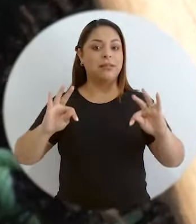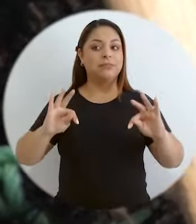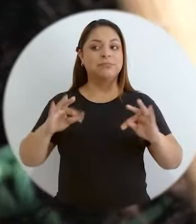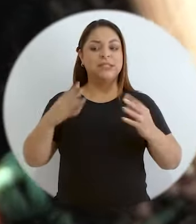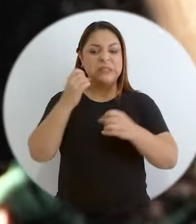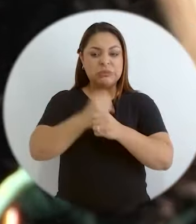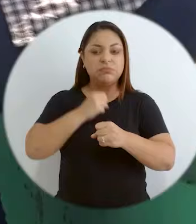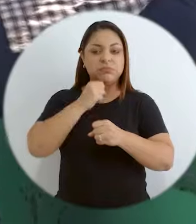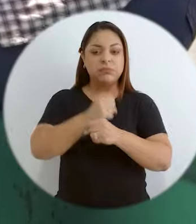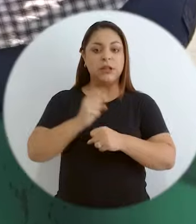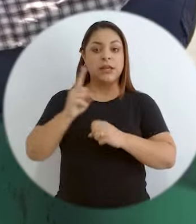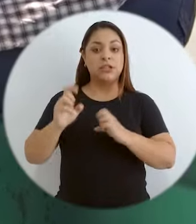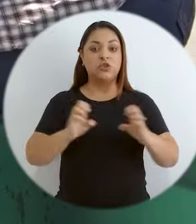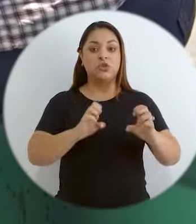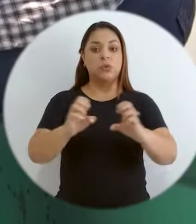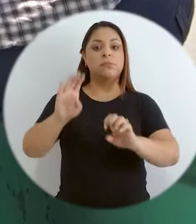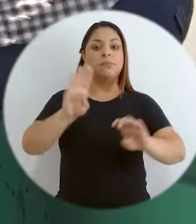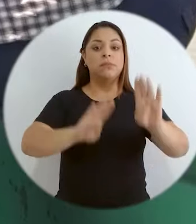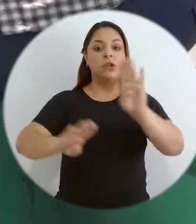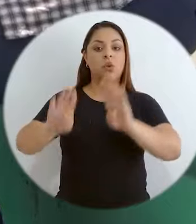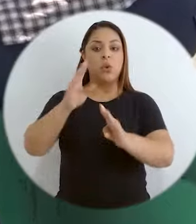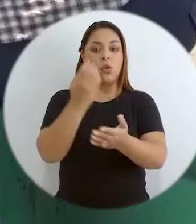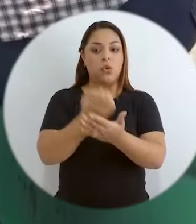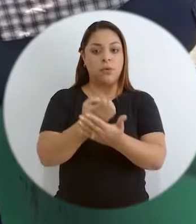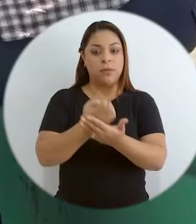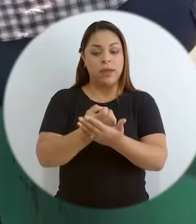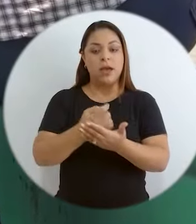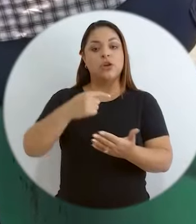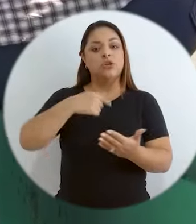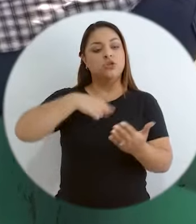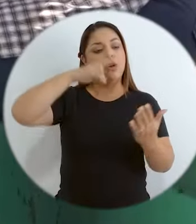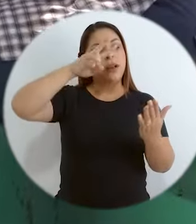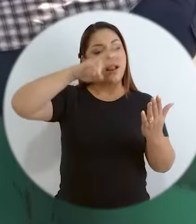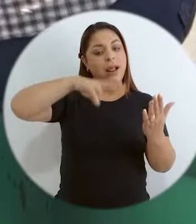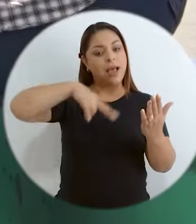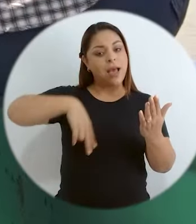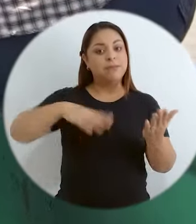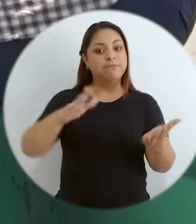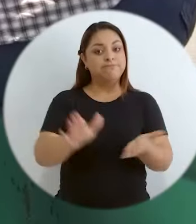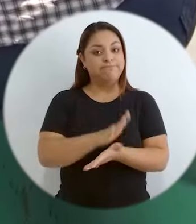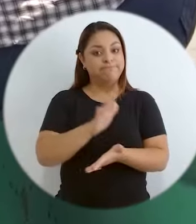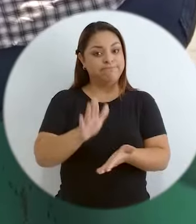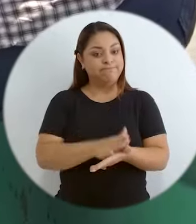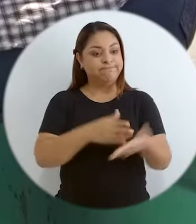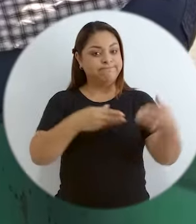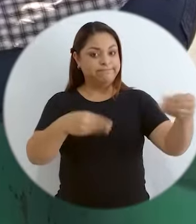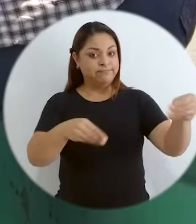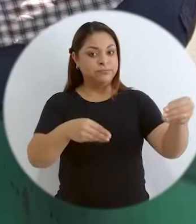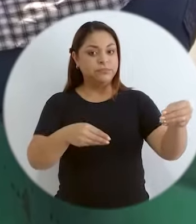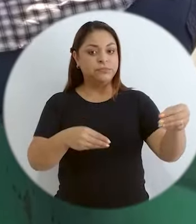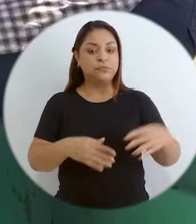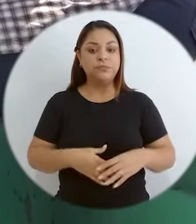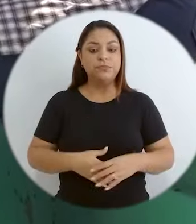trabajó en una estrategia de bioeconomía. Yo me leí el documento,